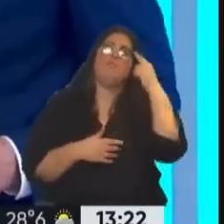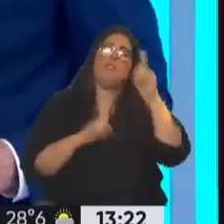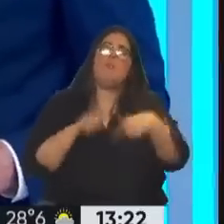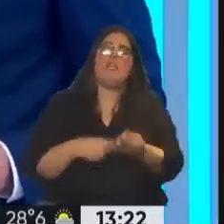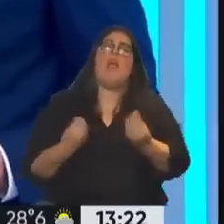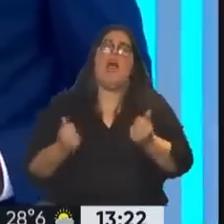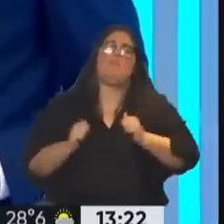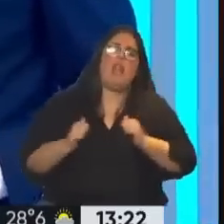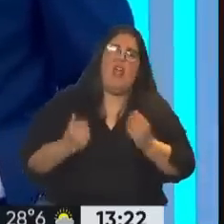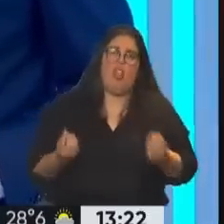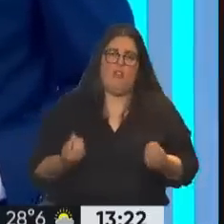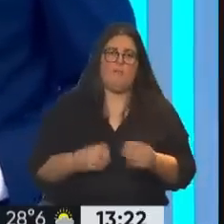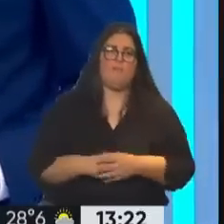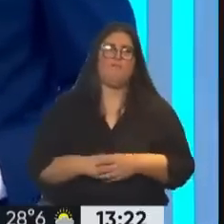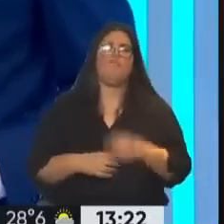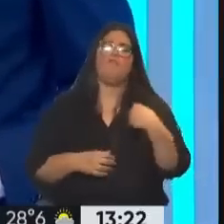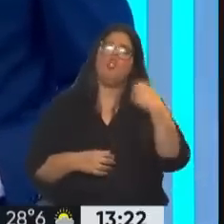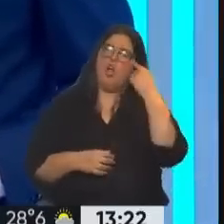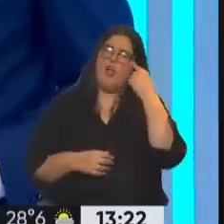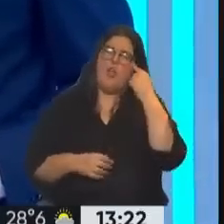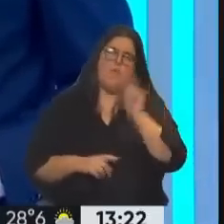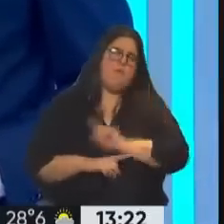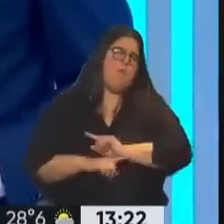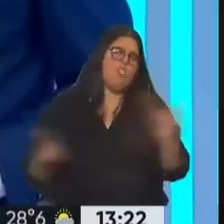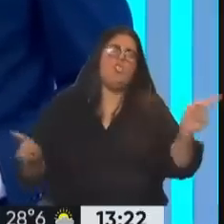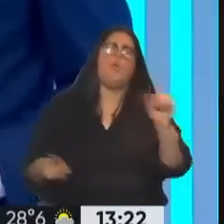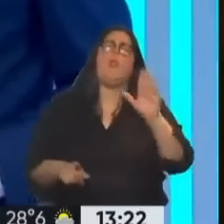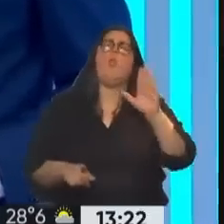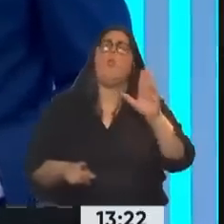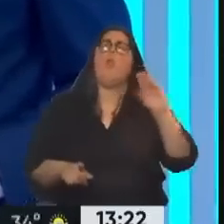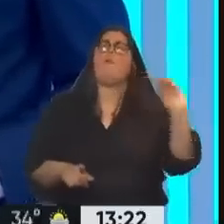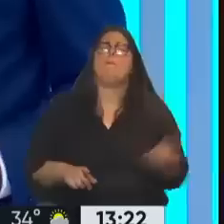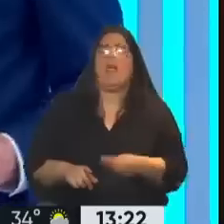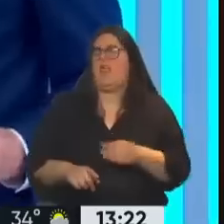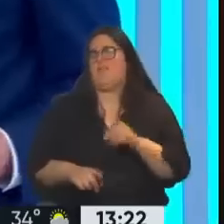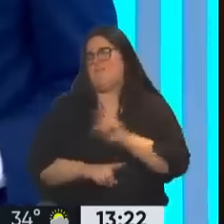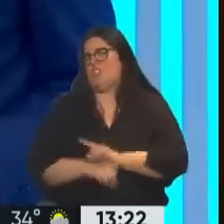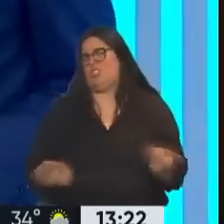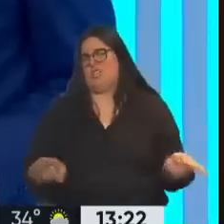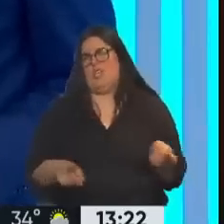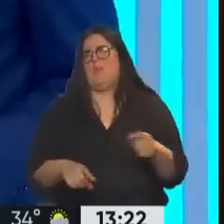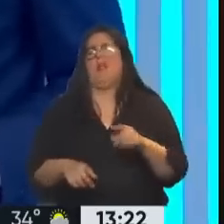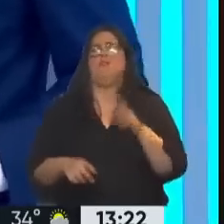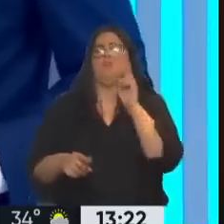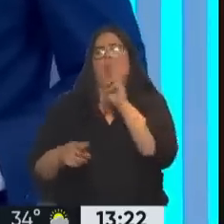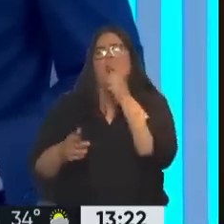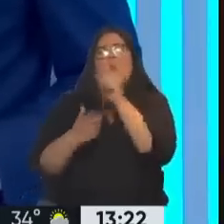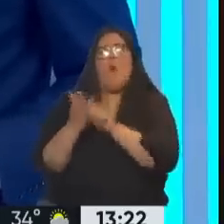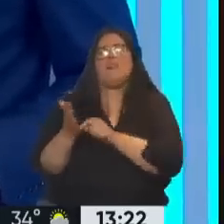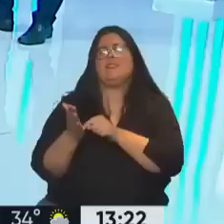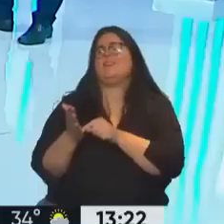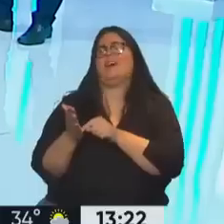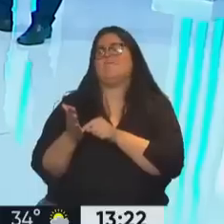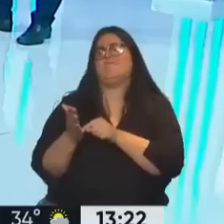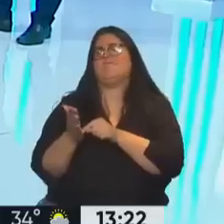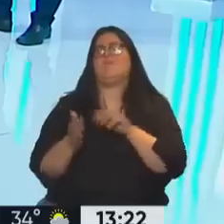mañana? Yo creo que es casi imposible que pierda Lula. Si la tasa de participación se mantiene, probabilísticamente, la probabilidad de que pierda